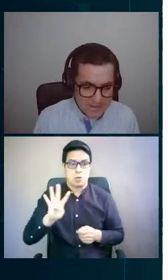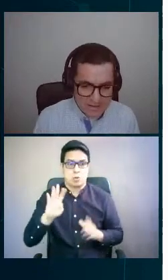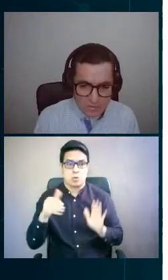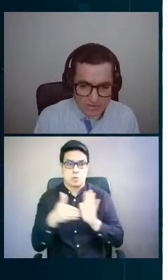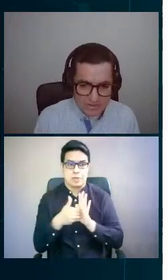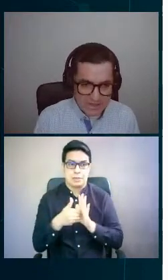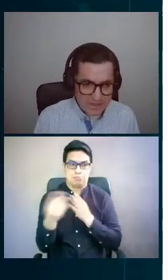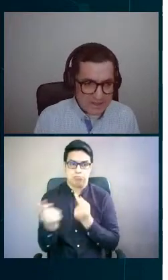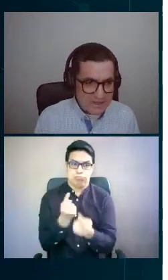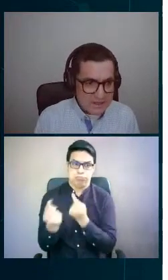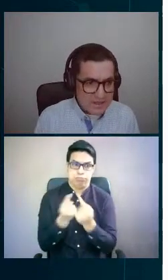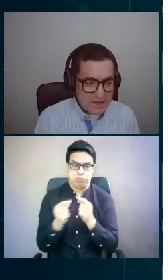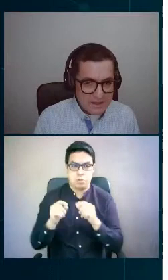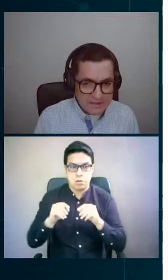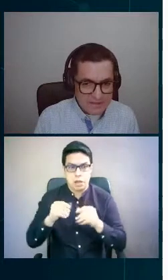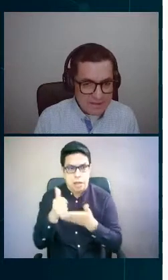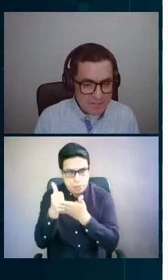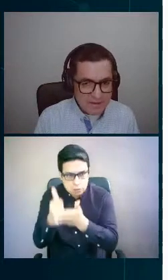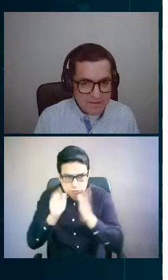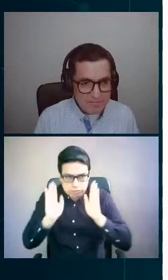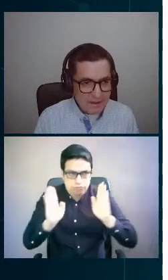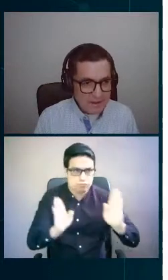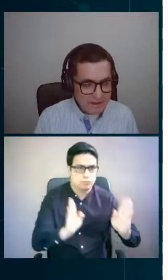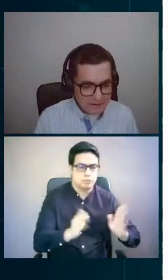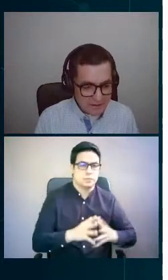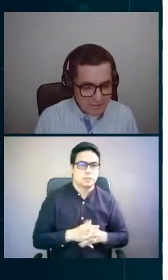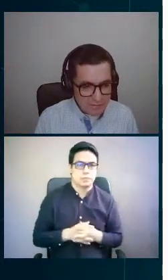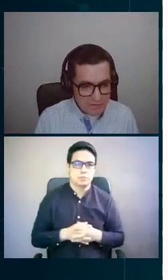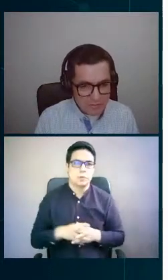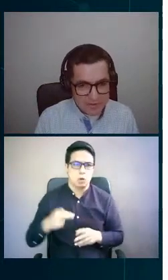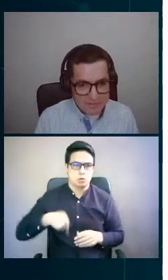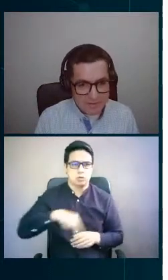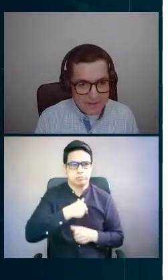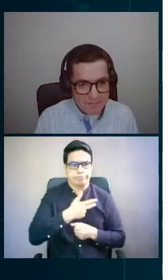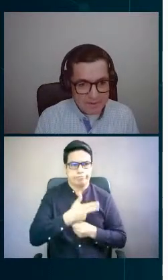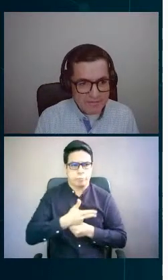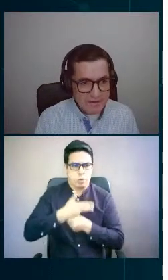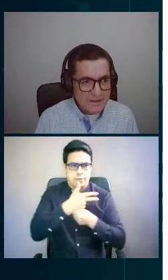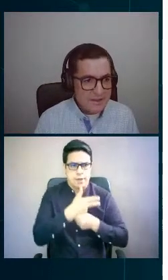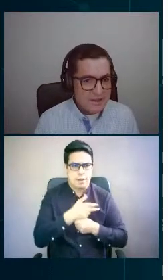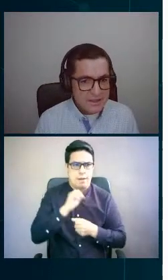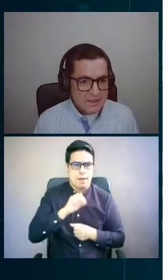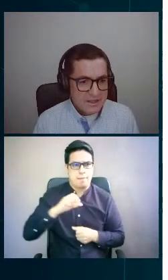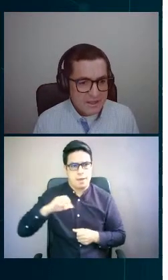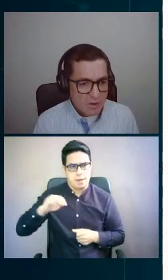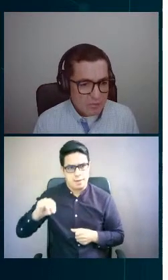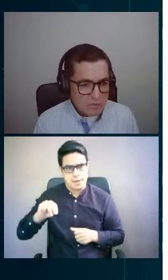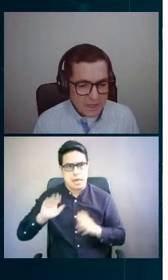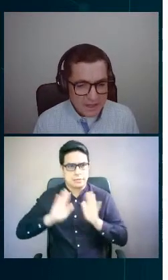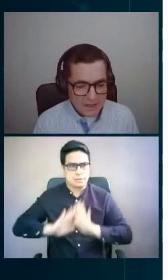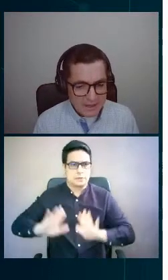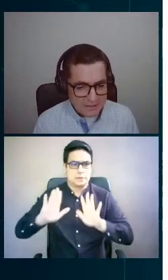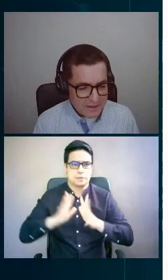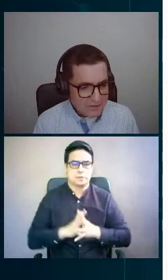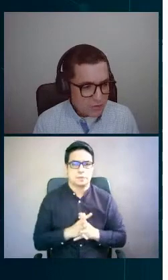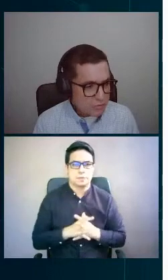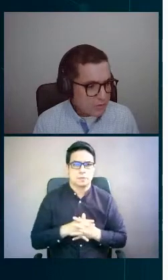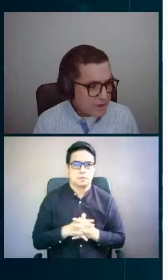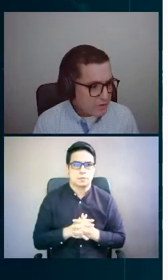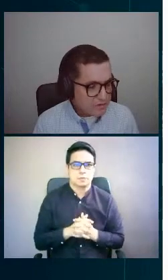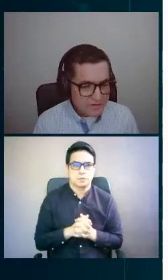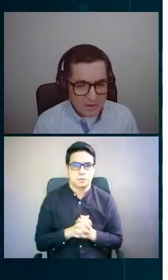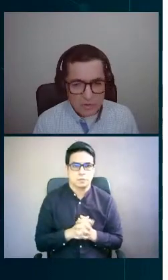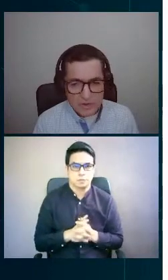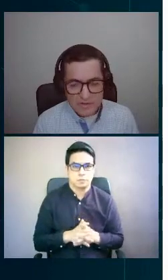Esta es nuestra característica principal, la información principal de la empresa. Como tal, de